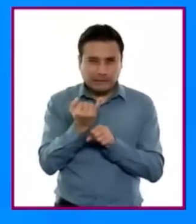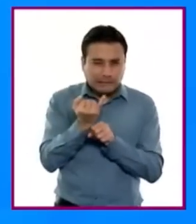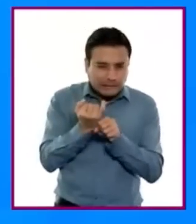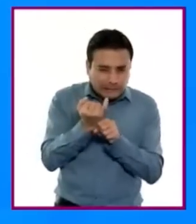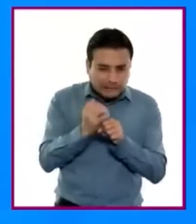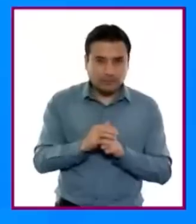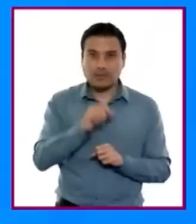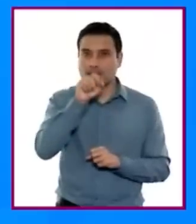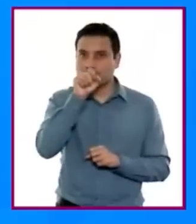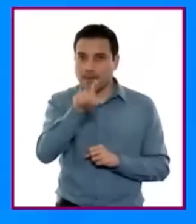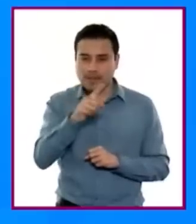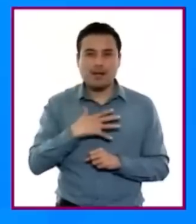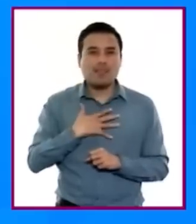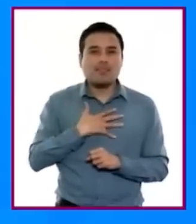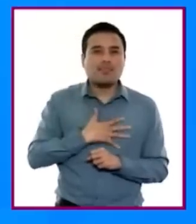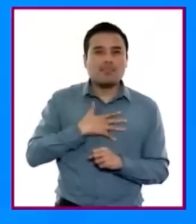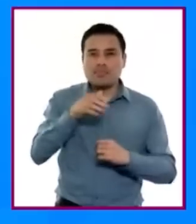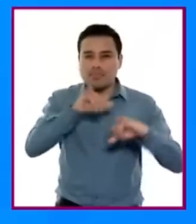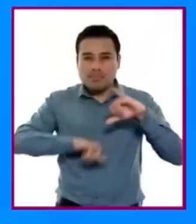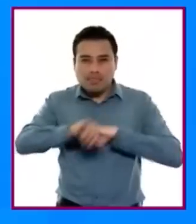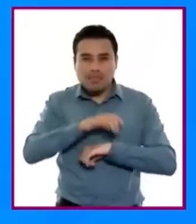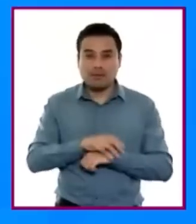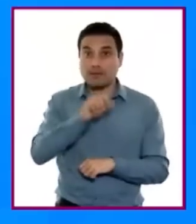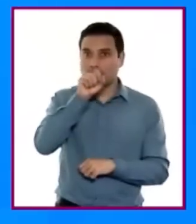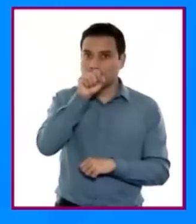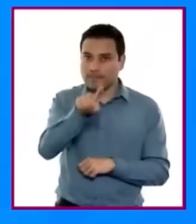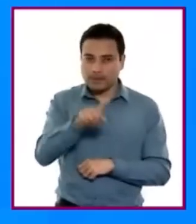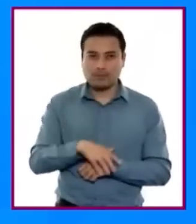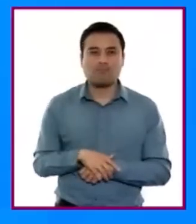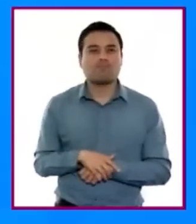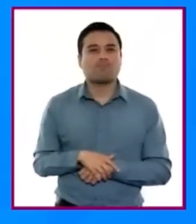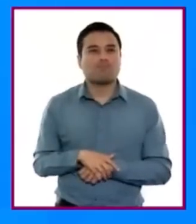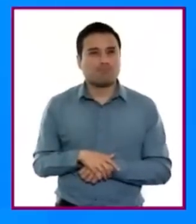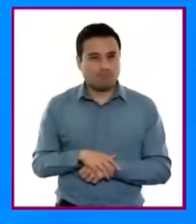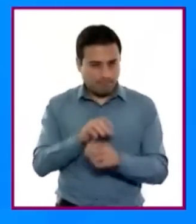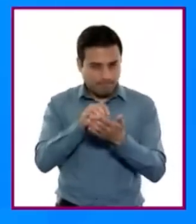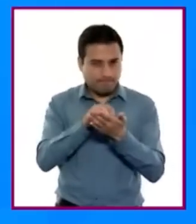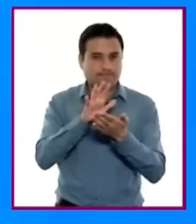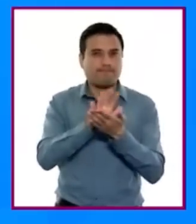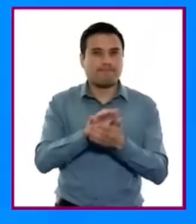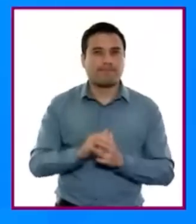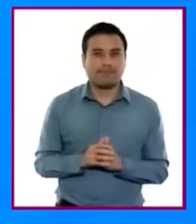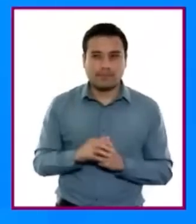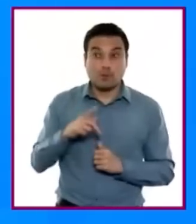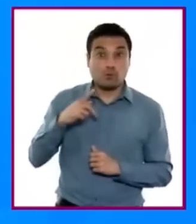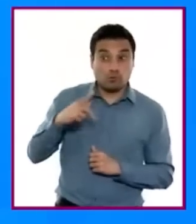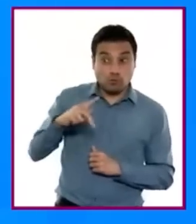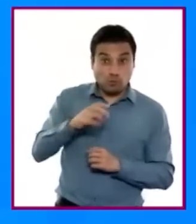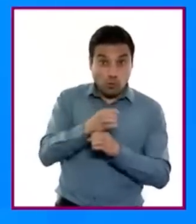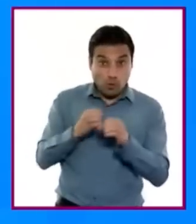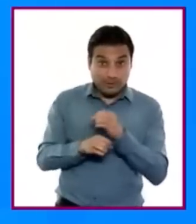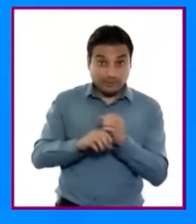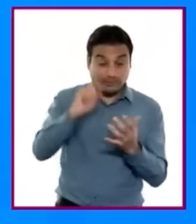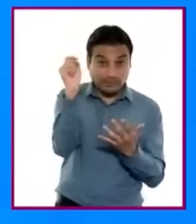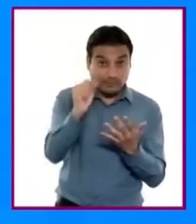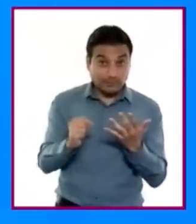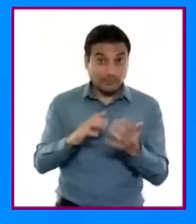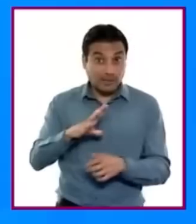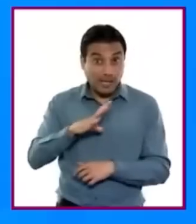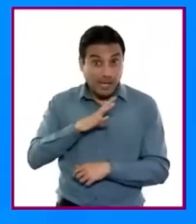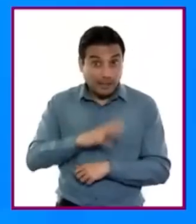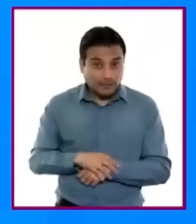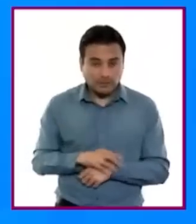Hacen experimentos, organizan y registran sus hallazgos, usan los recursos y herramientas que tienen a su alcance y al